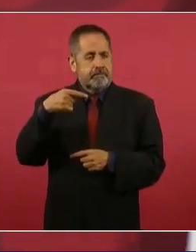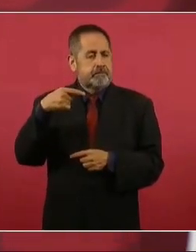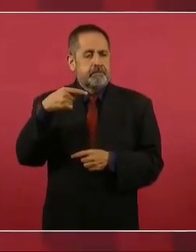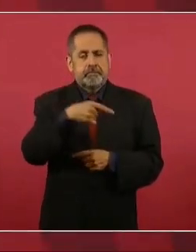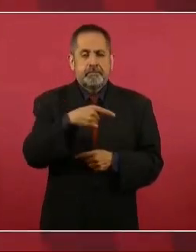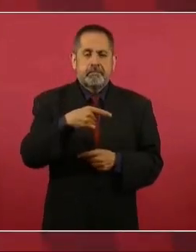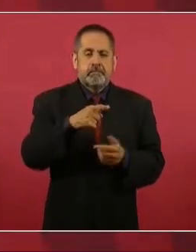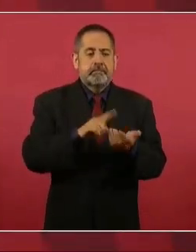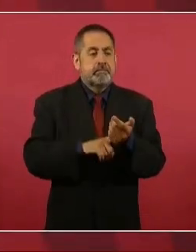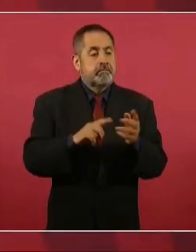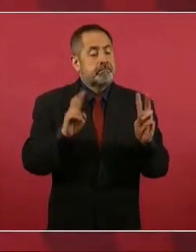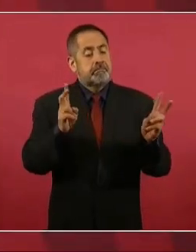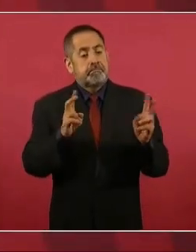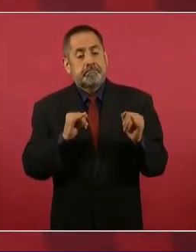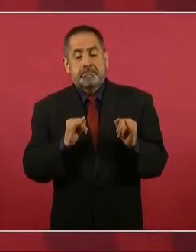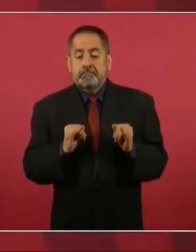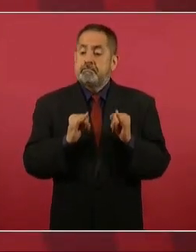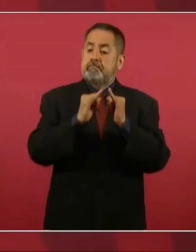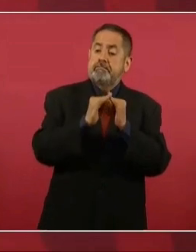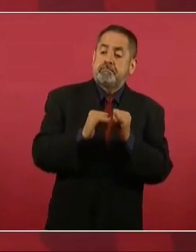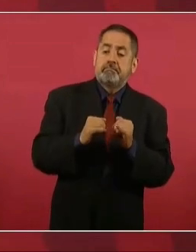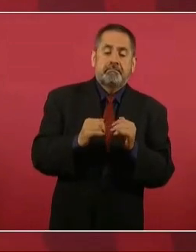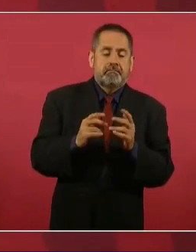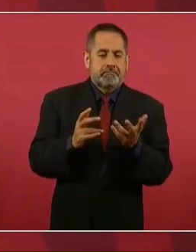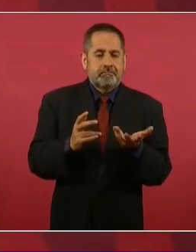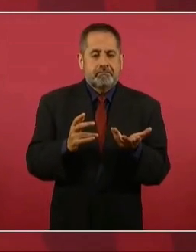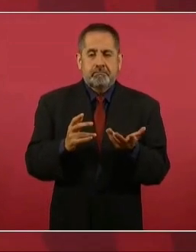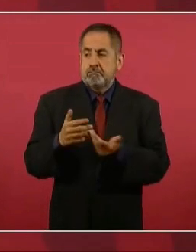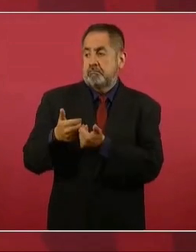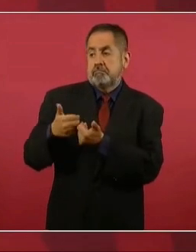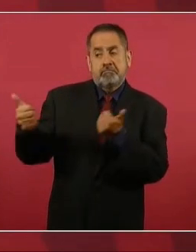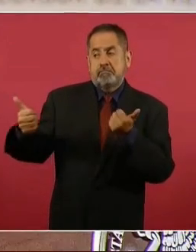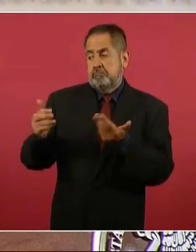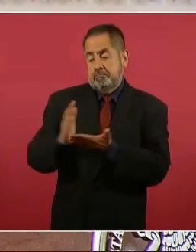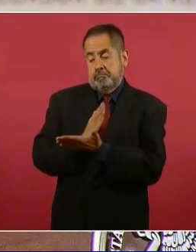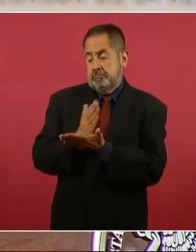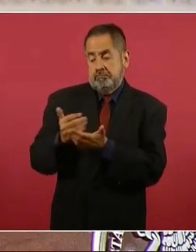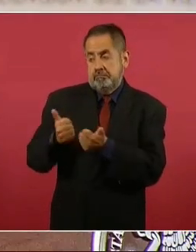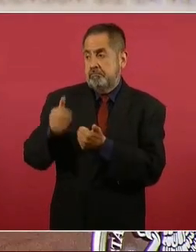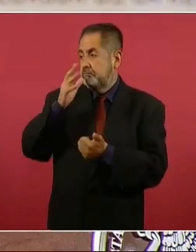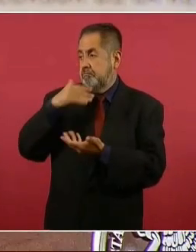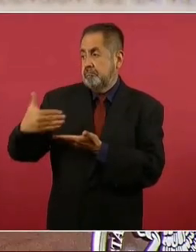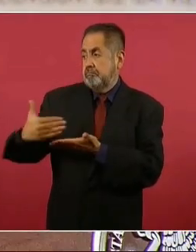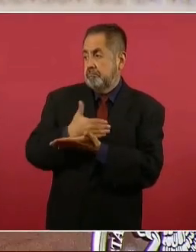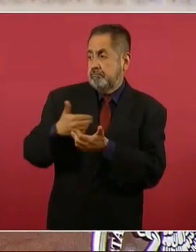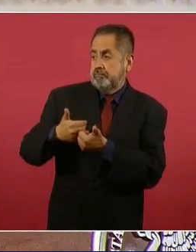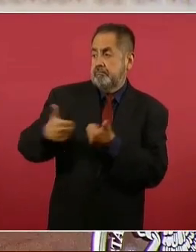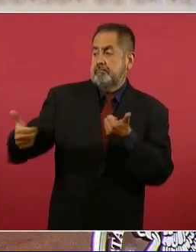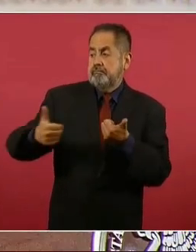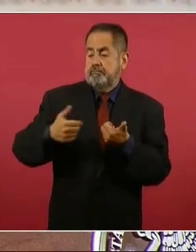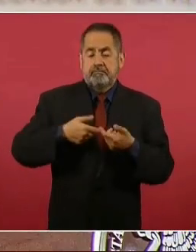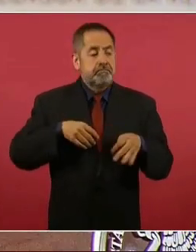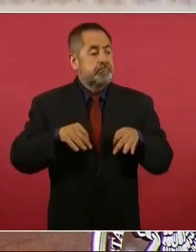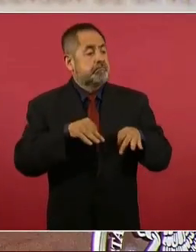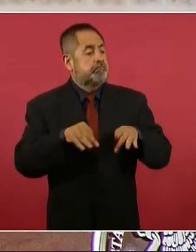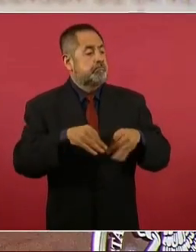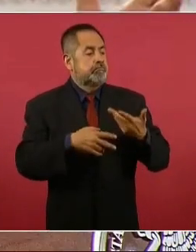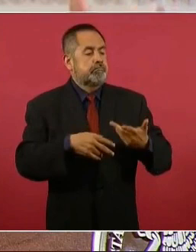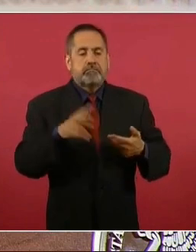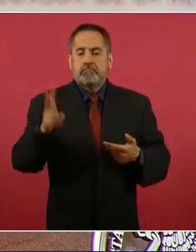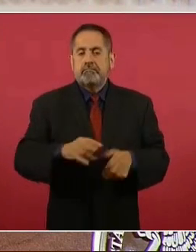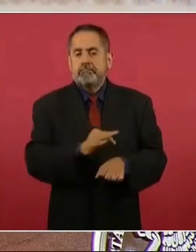manto protector de la autonomía, se